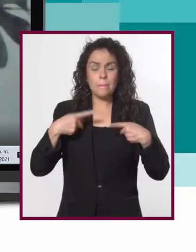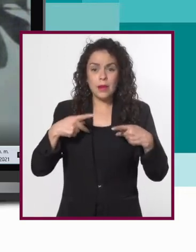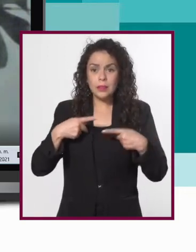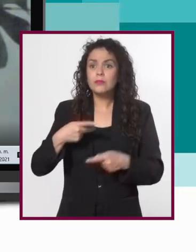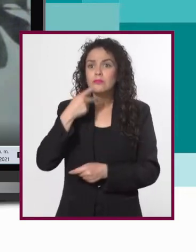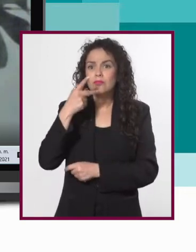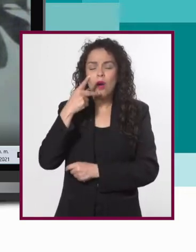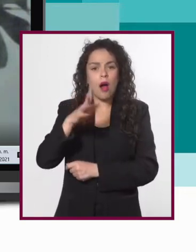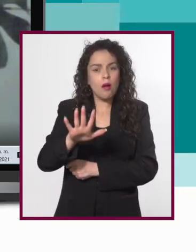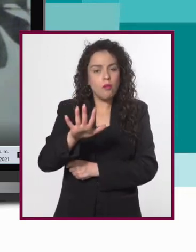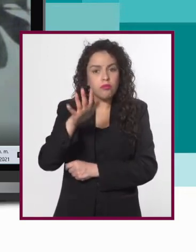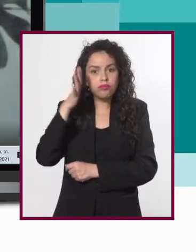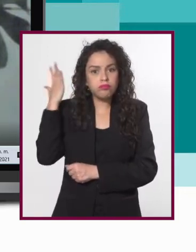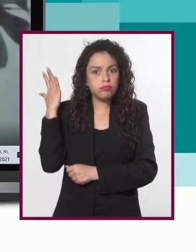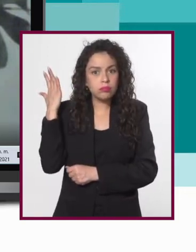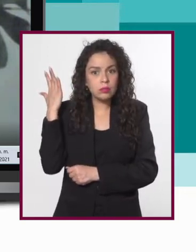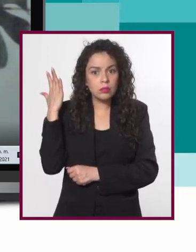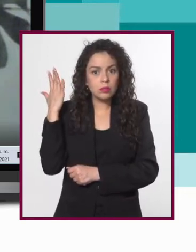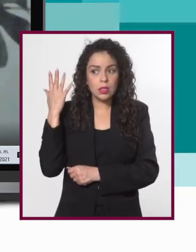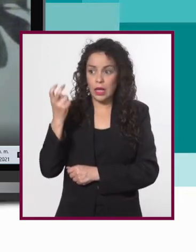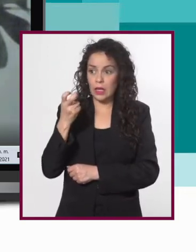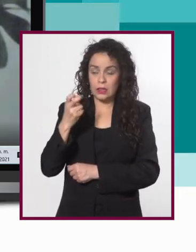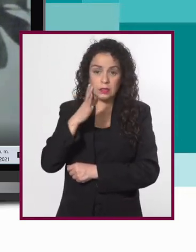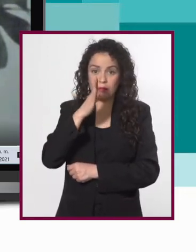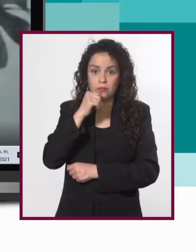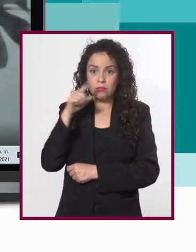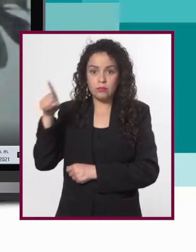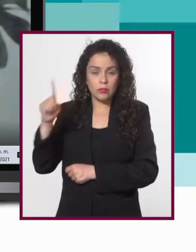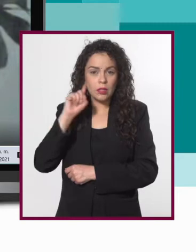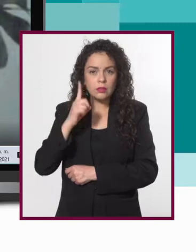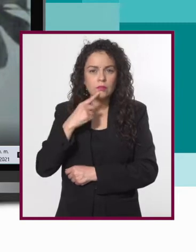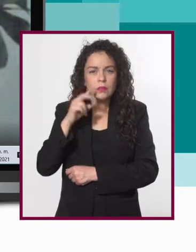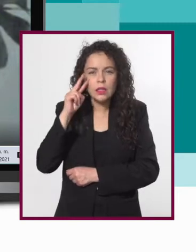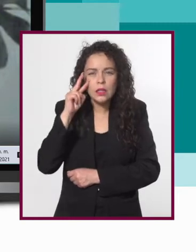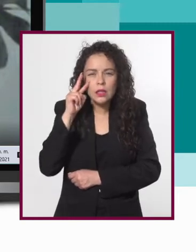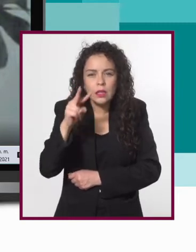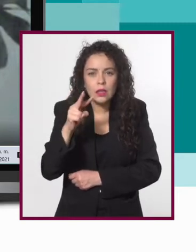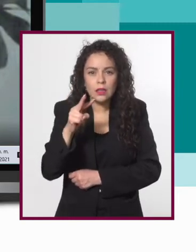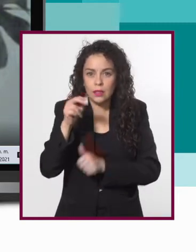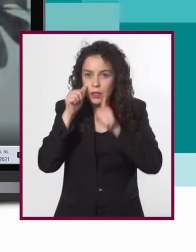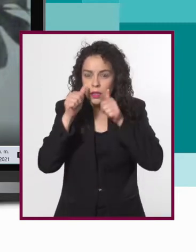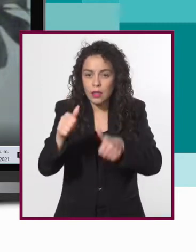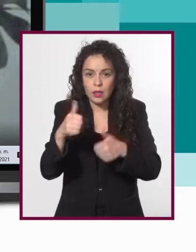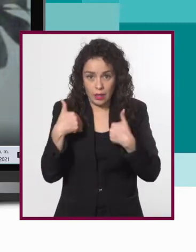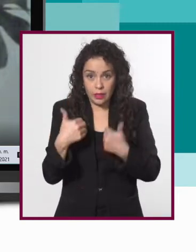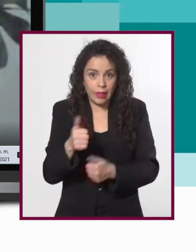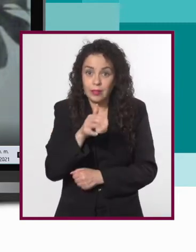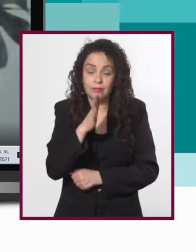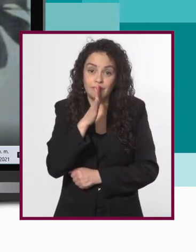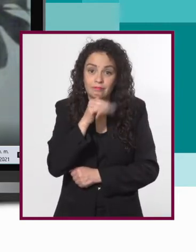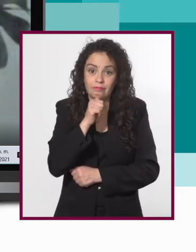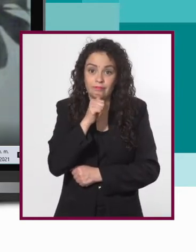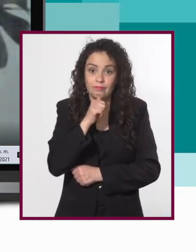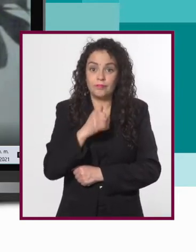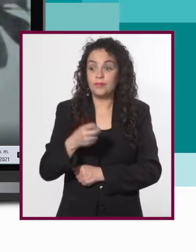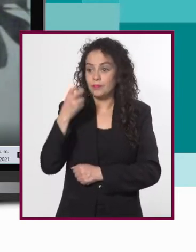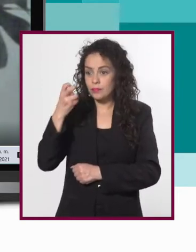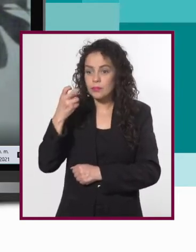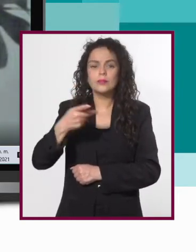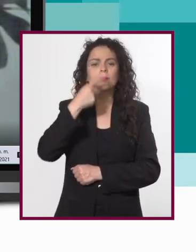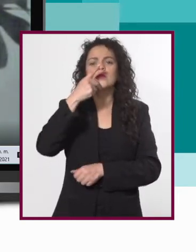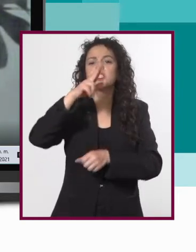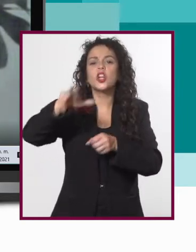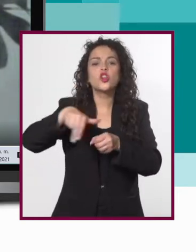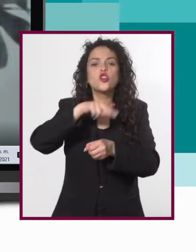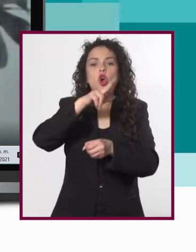personas que hablan rapidísimo y no, tampoco pueden seguir. Entonces, hablamos normalmente, ¿no?